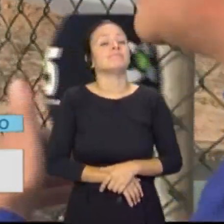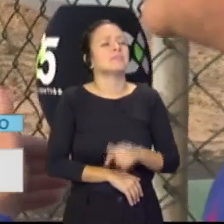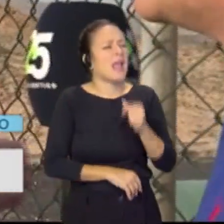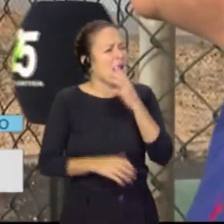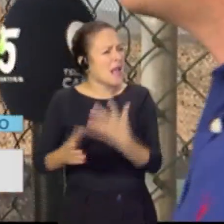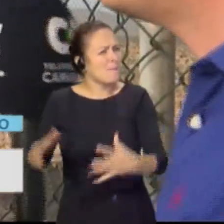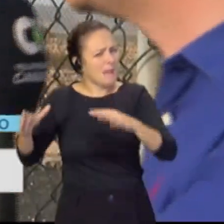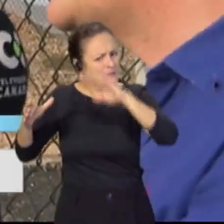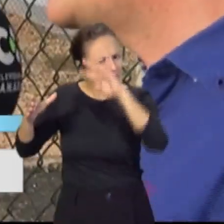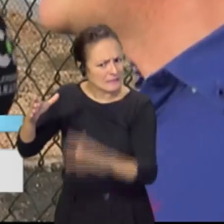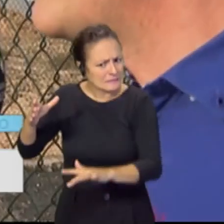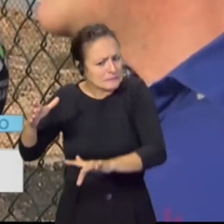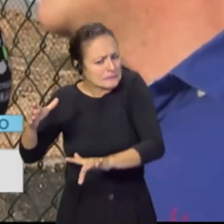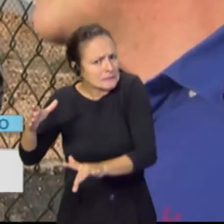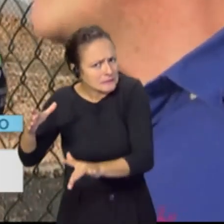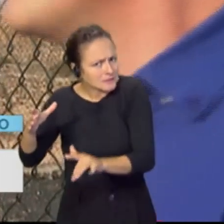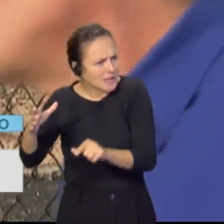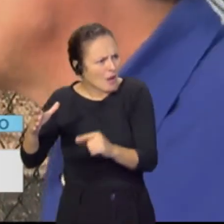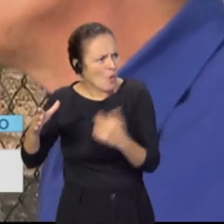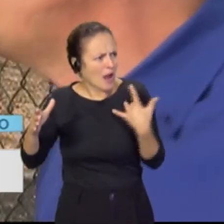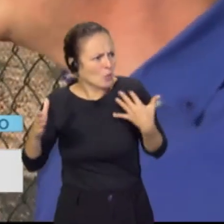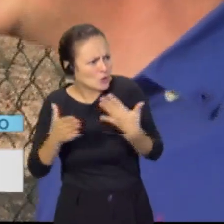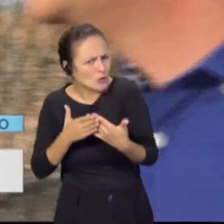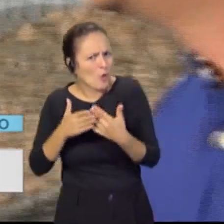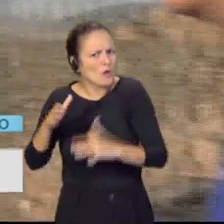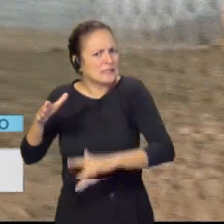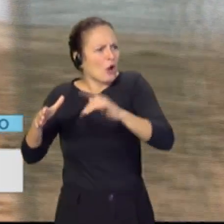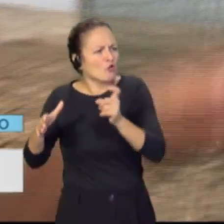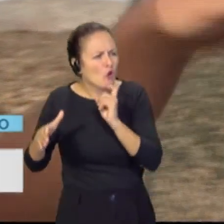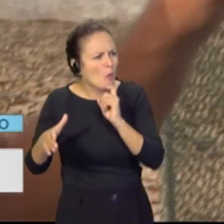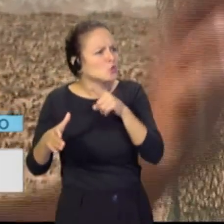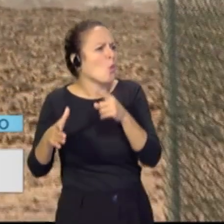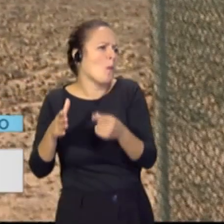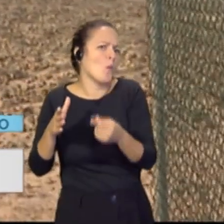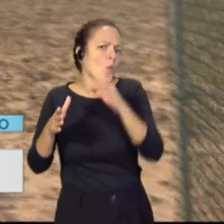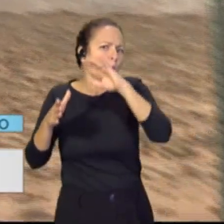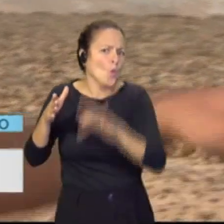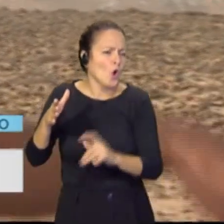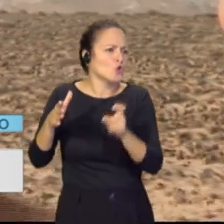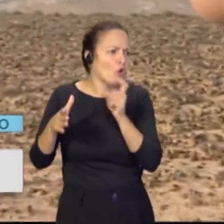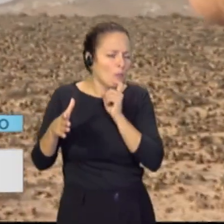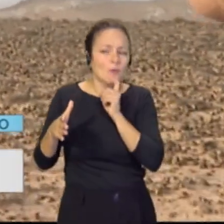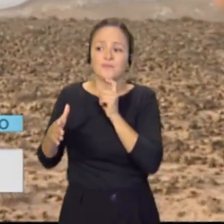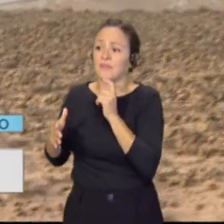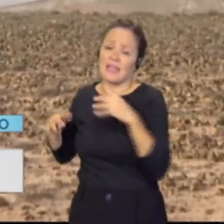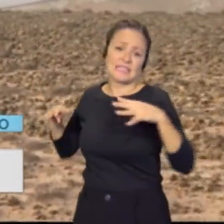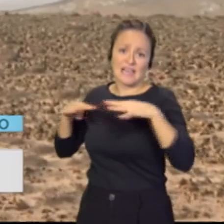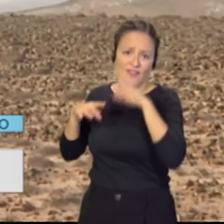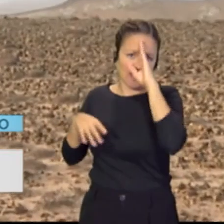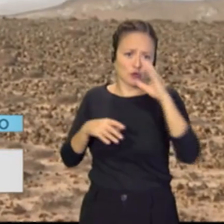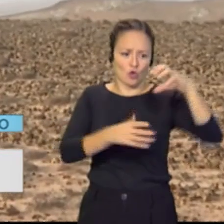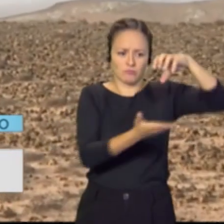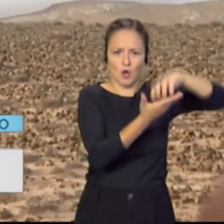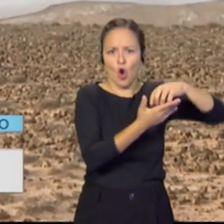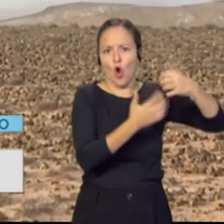cuándo lo tienes así? ¿Cómo se llena? ¿En cuánto lo vacía? Bueno, se llena con la red directamente del contador y